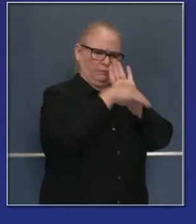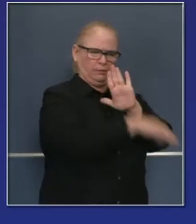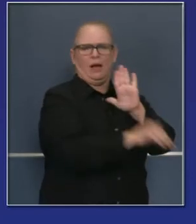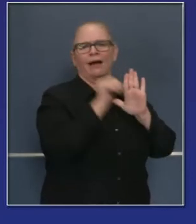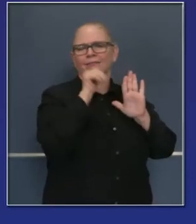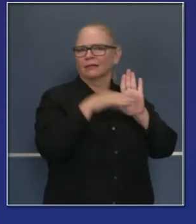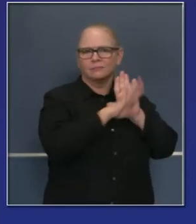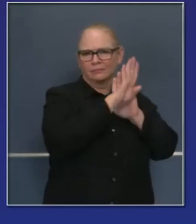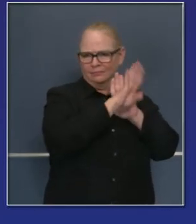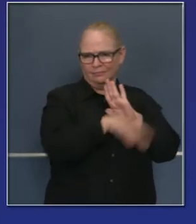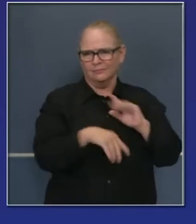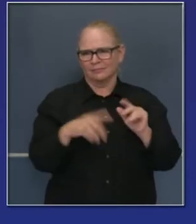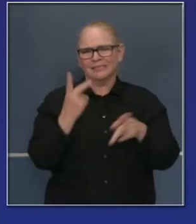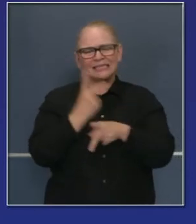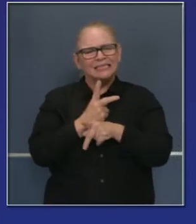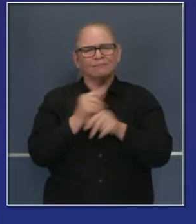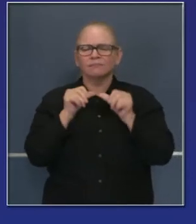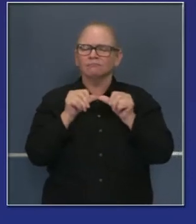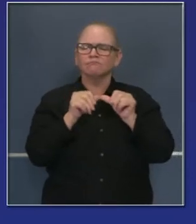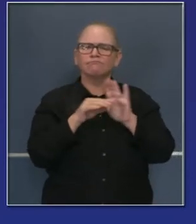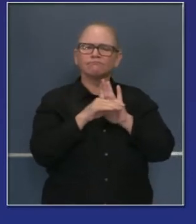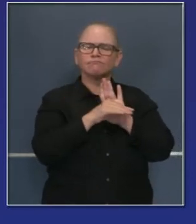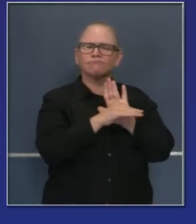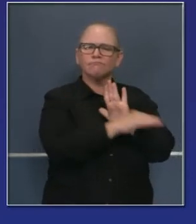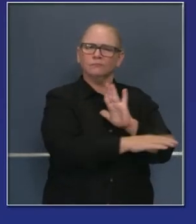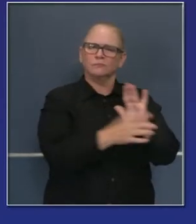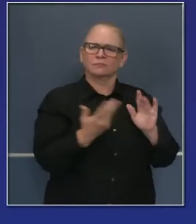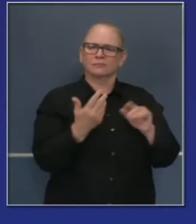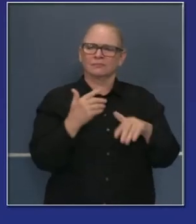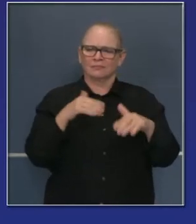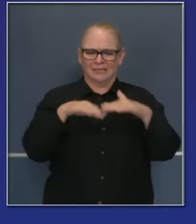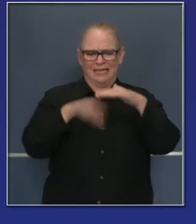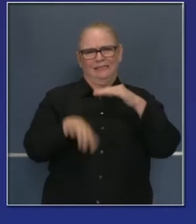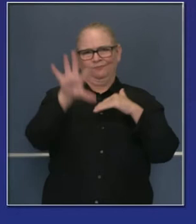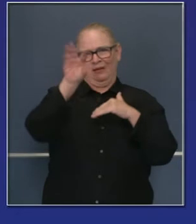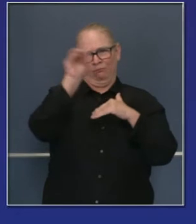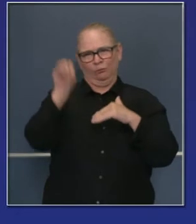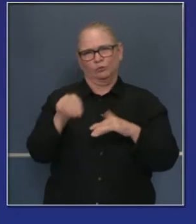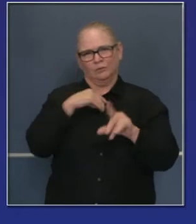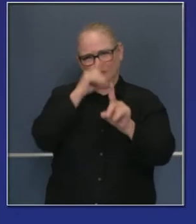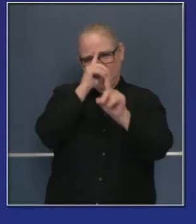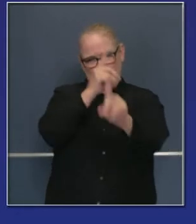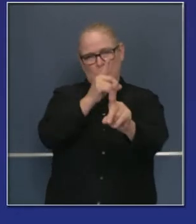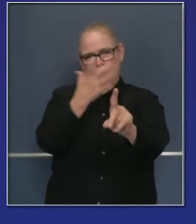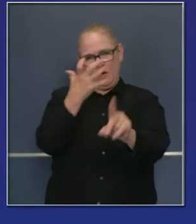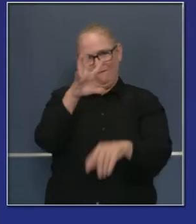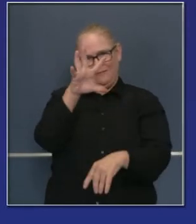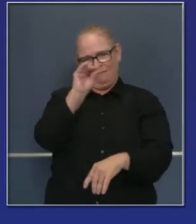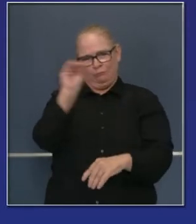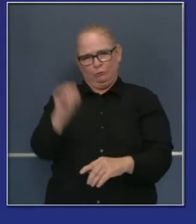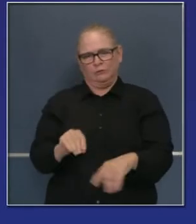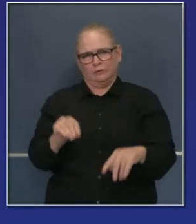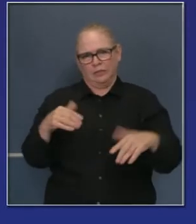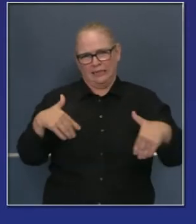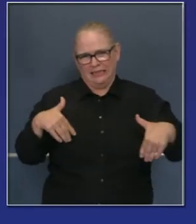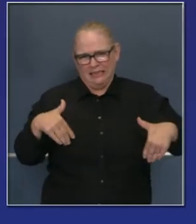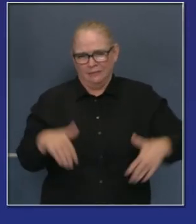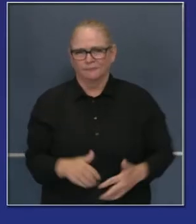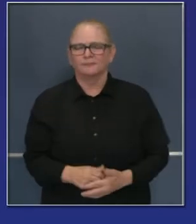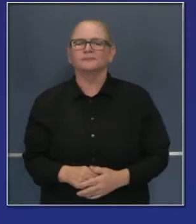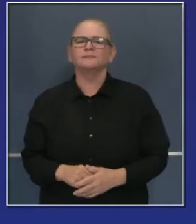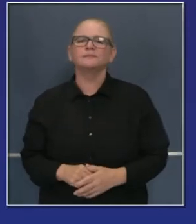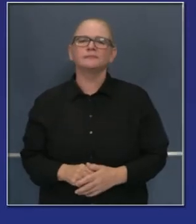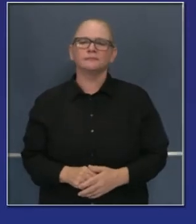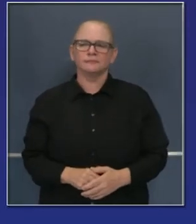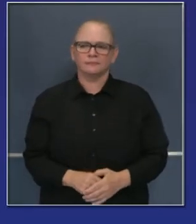ese número de 6.3% de infectados positivos que siga bajando también y que haya estabilización a través de un periodo de tiempo extenso,